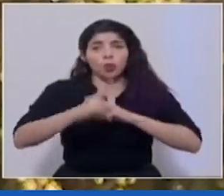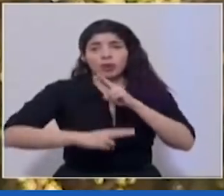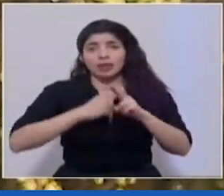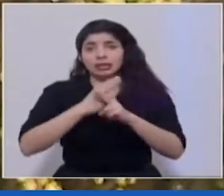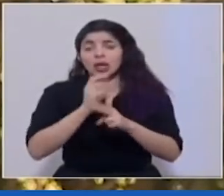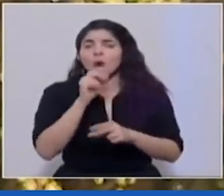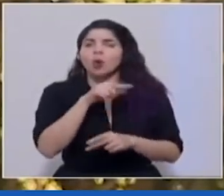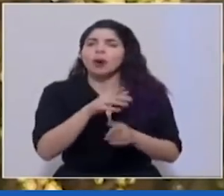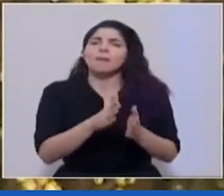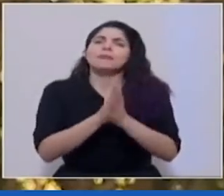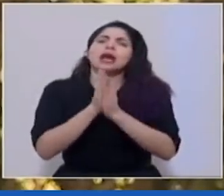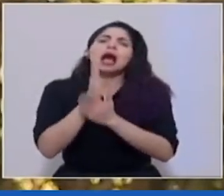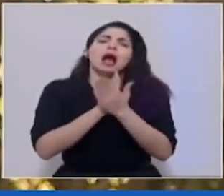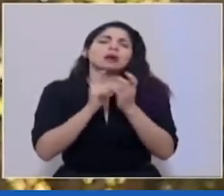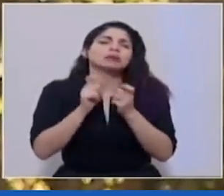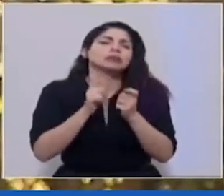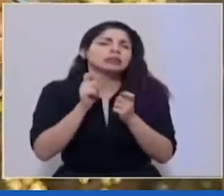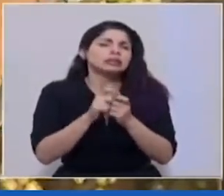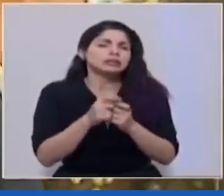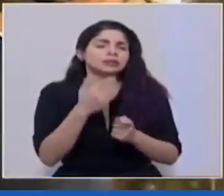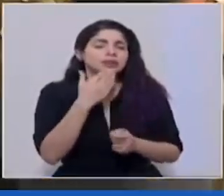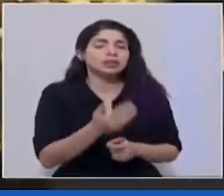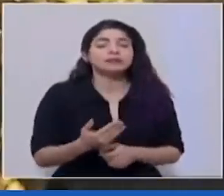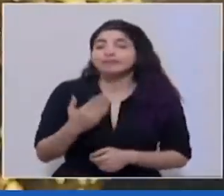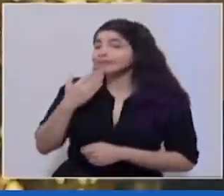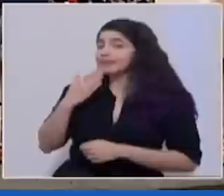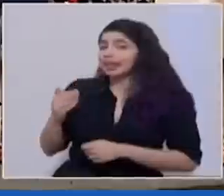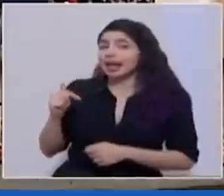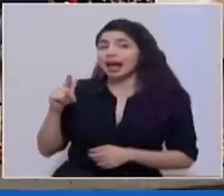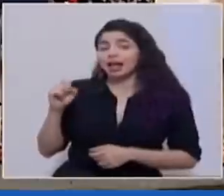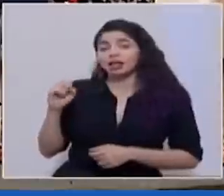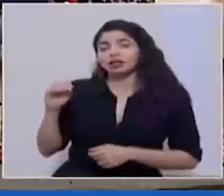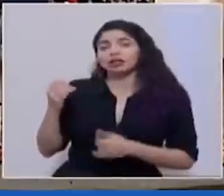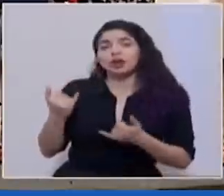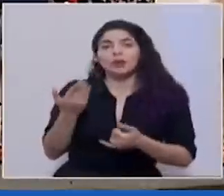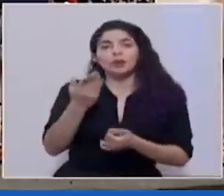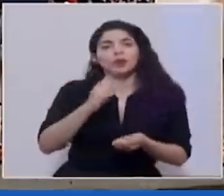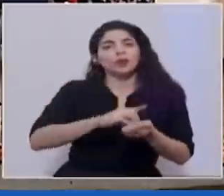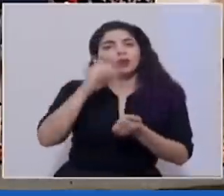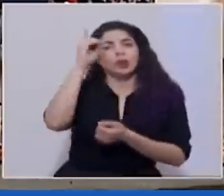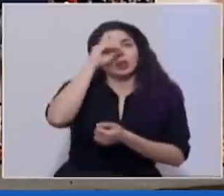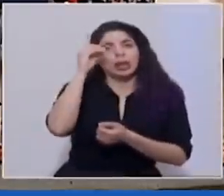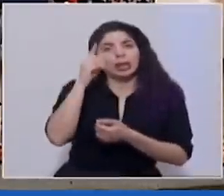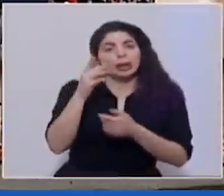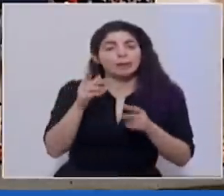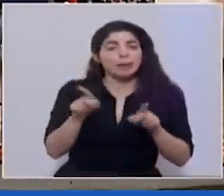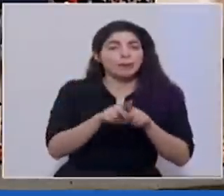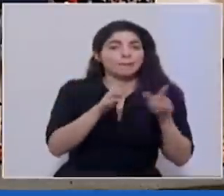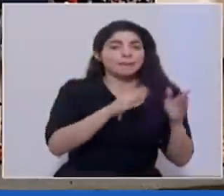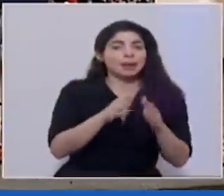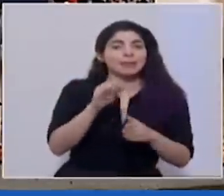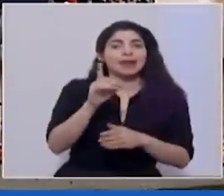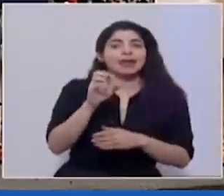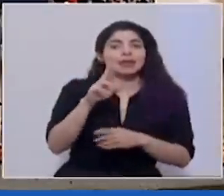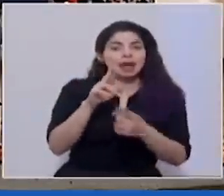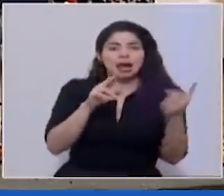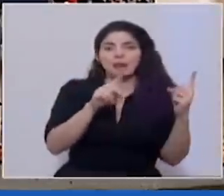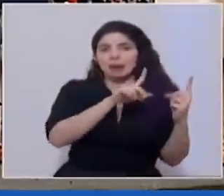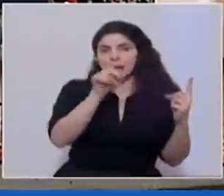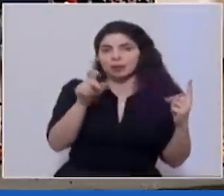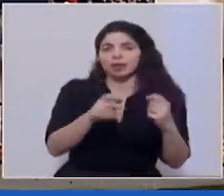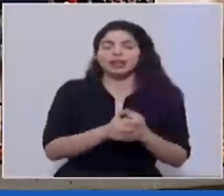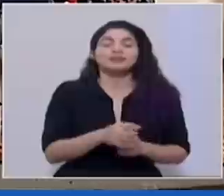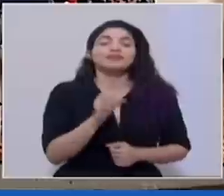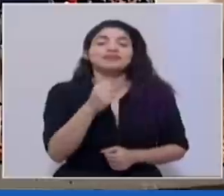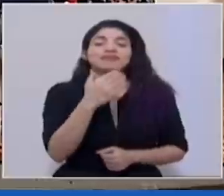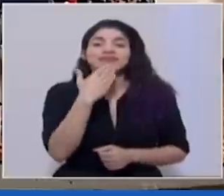ustedes van a pedir algo específico Gracias Muchísimas gracias Alonso Solís Doctor Daniel Salas por favor se prepara don Edgar para su consulta Sí,